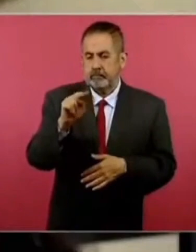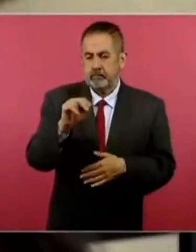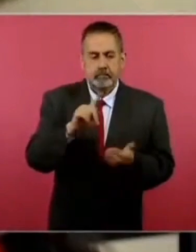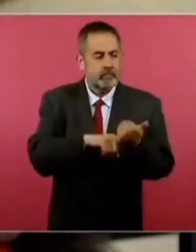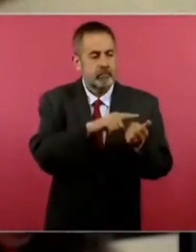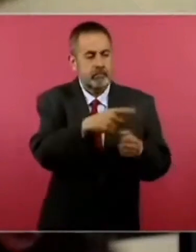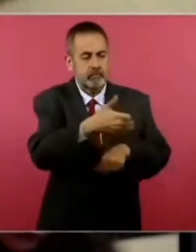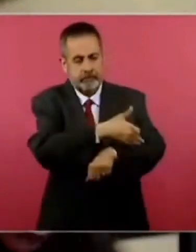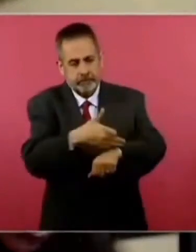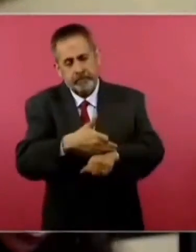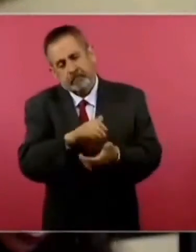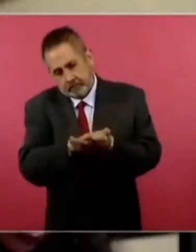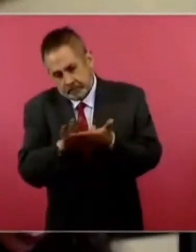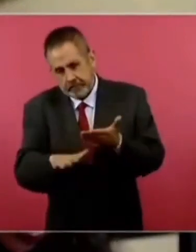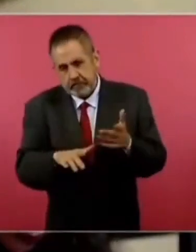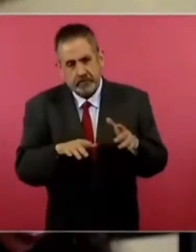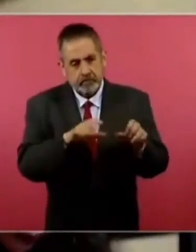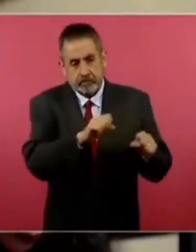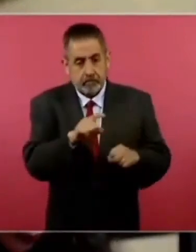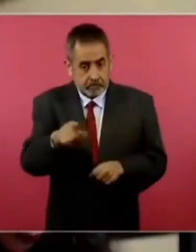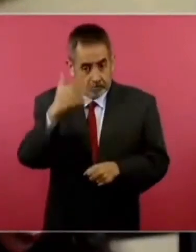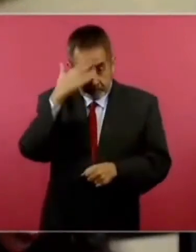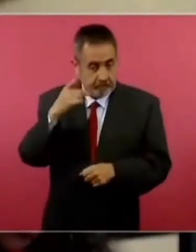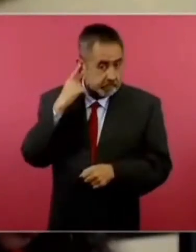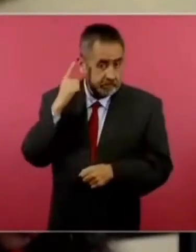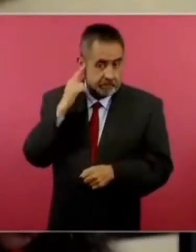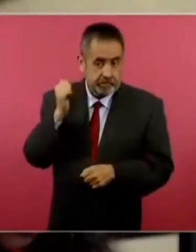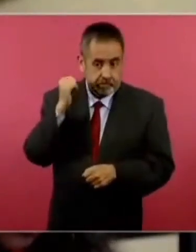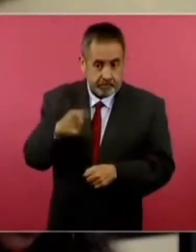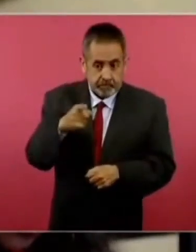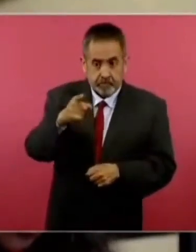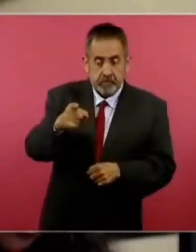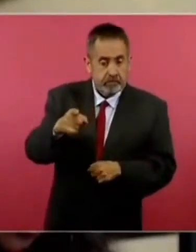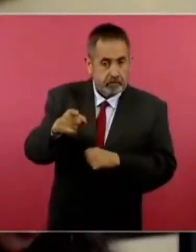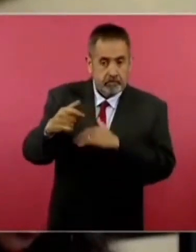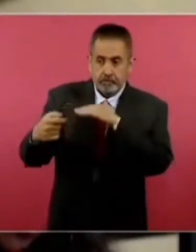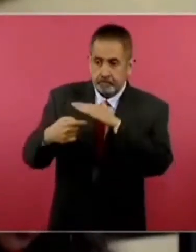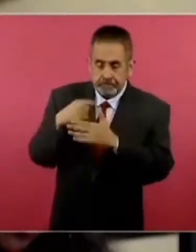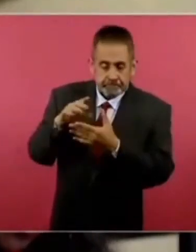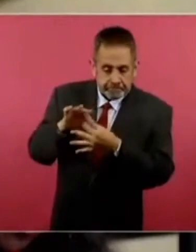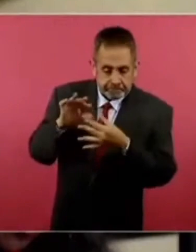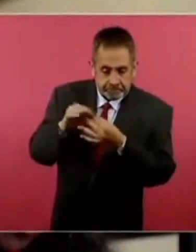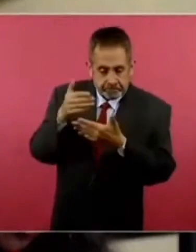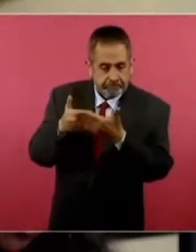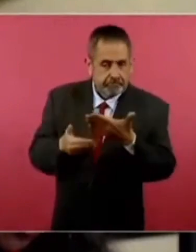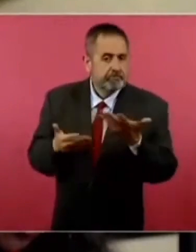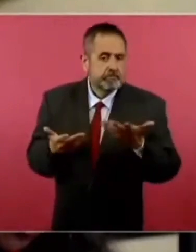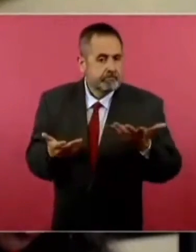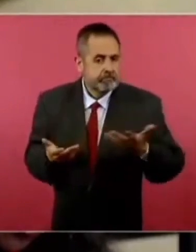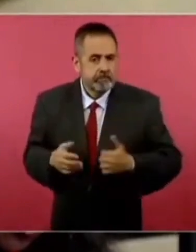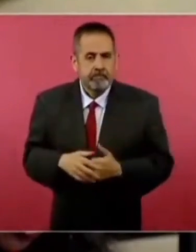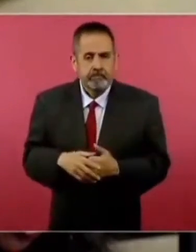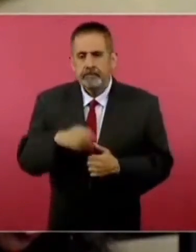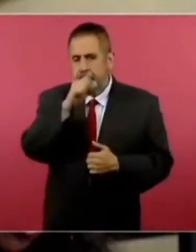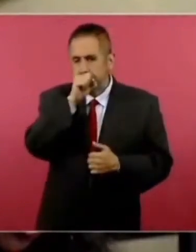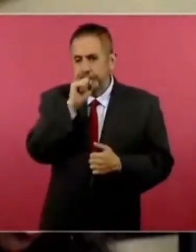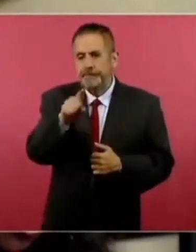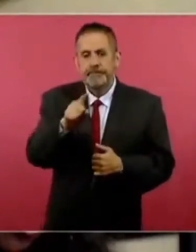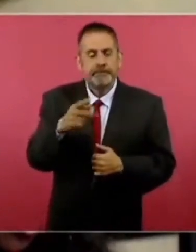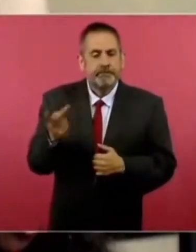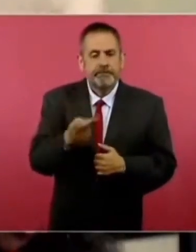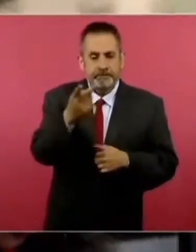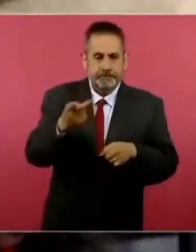bueno, de su esposa, si ya le han dado algún avance. Y también preguntarle sobre esta demanda,